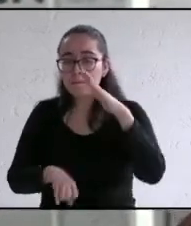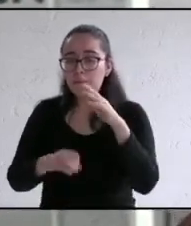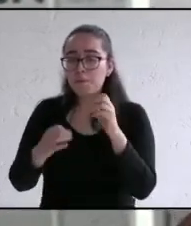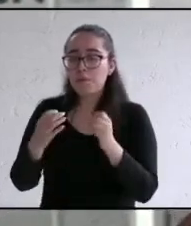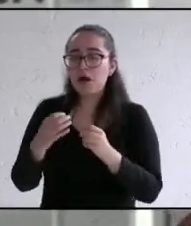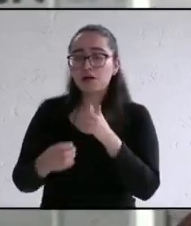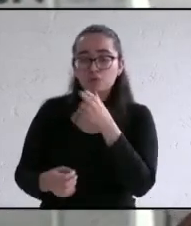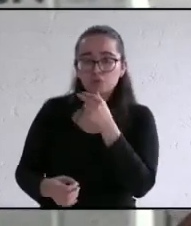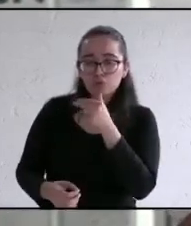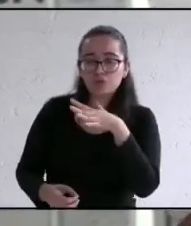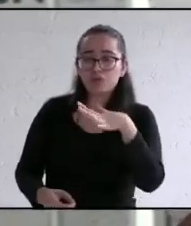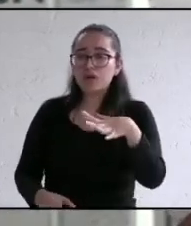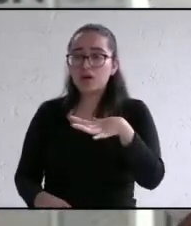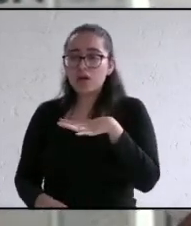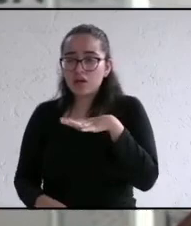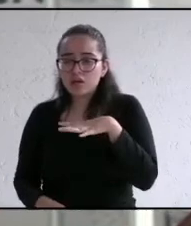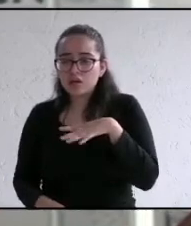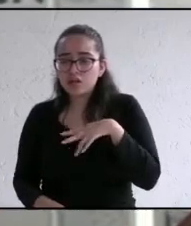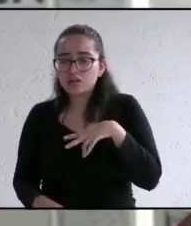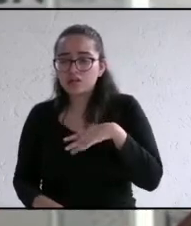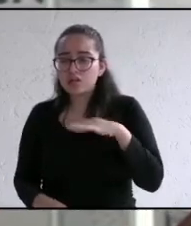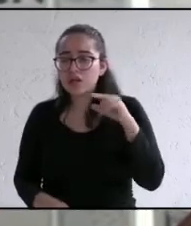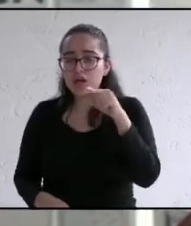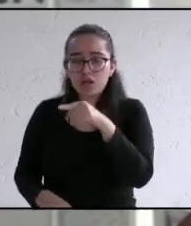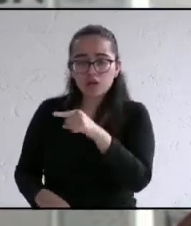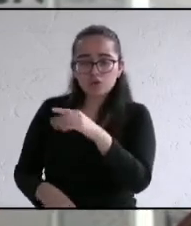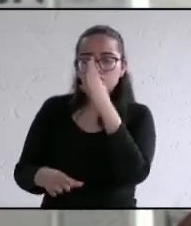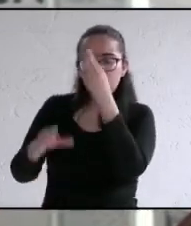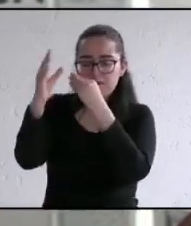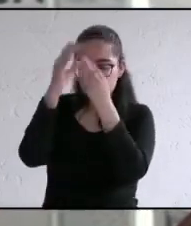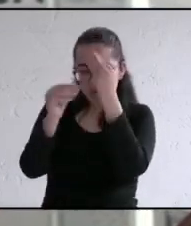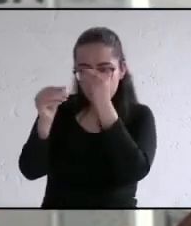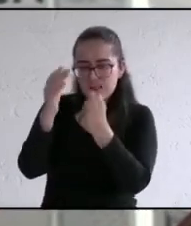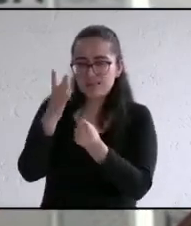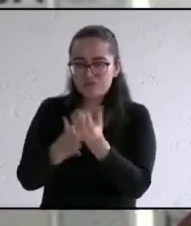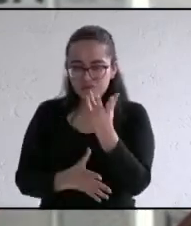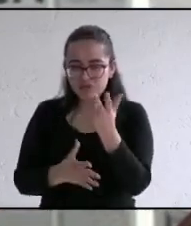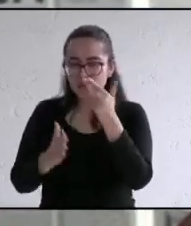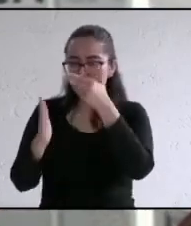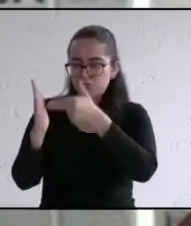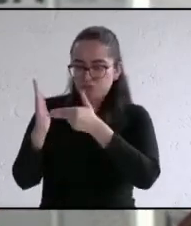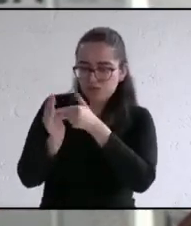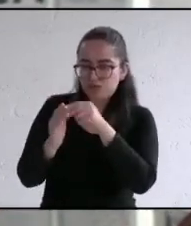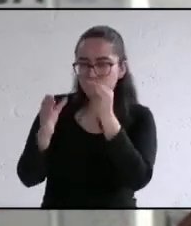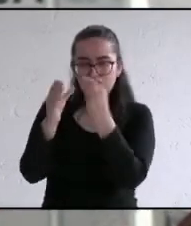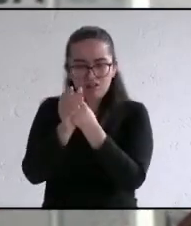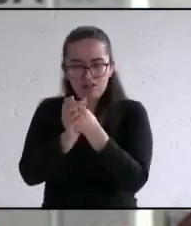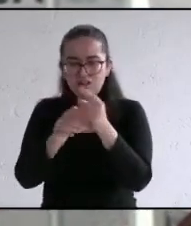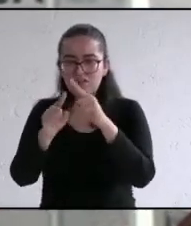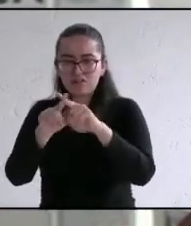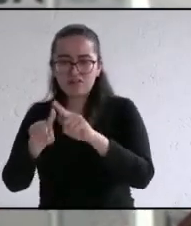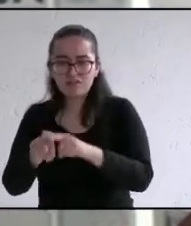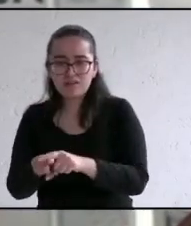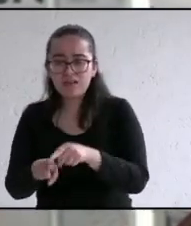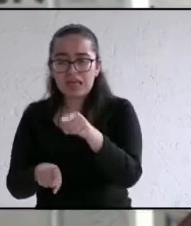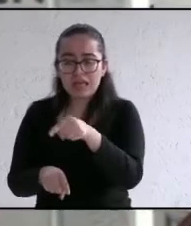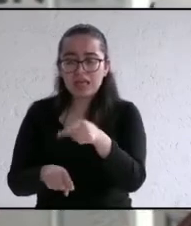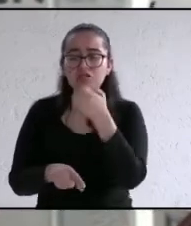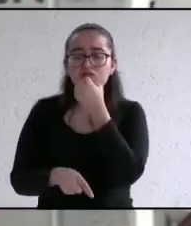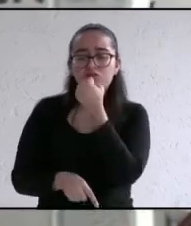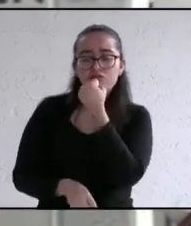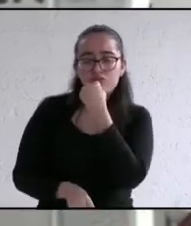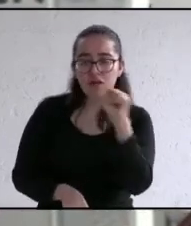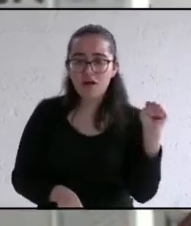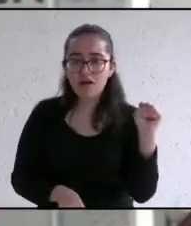los vamos a mandar a prepararse a capacitarlos a que se los certifiquen para que puedan llegar y prestar un servicio como la